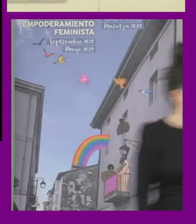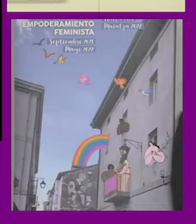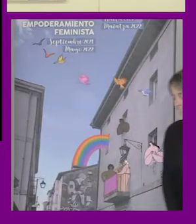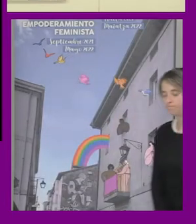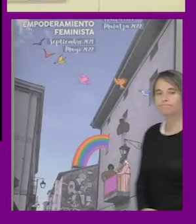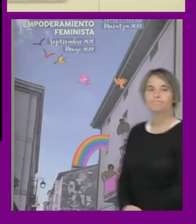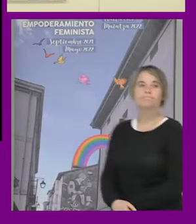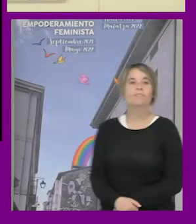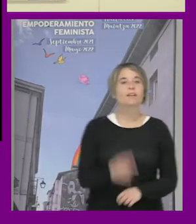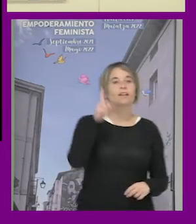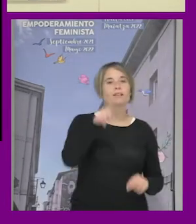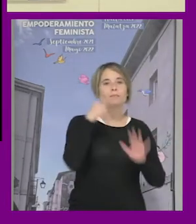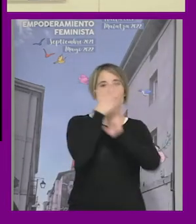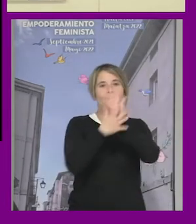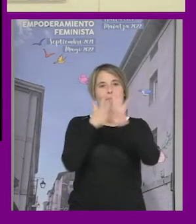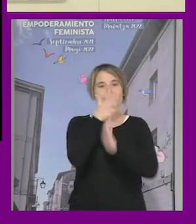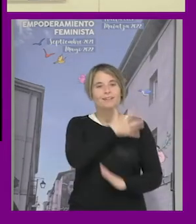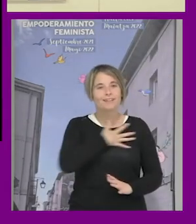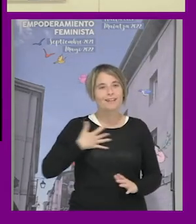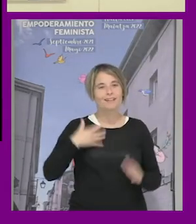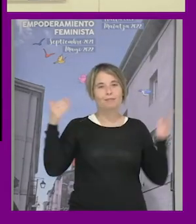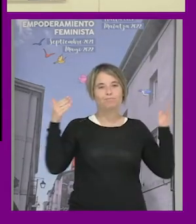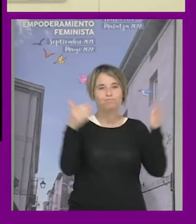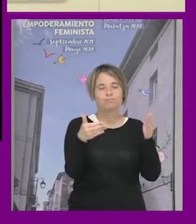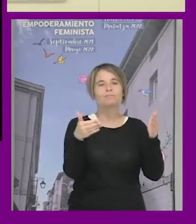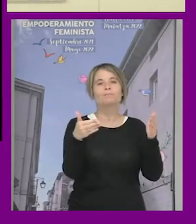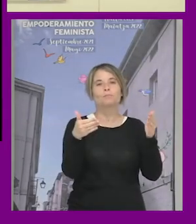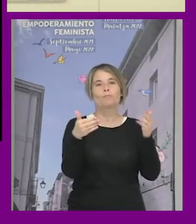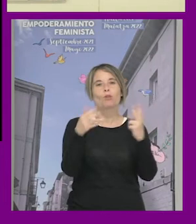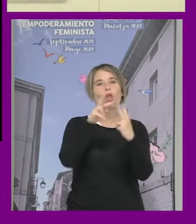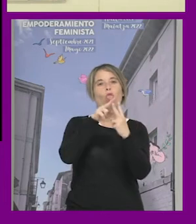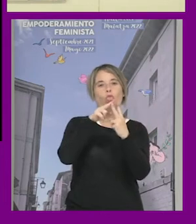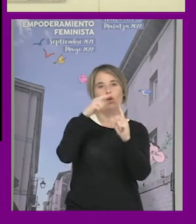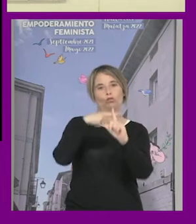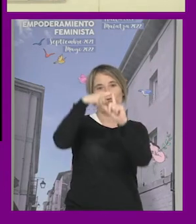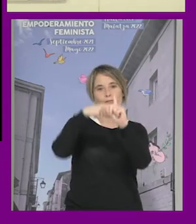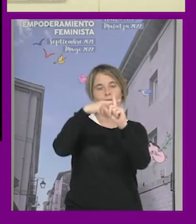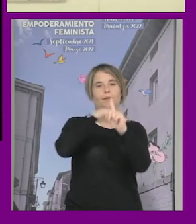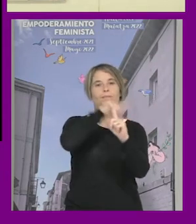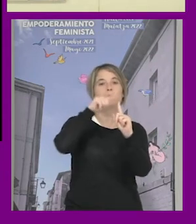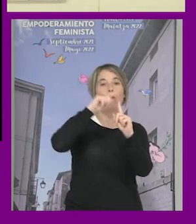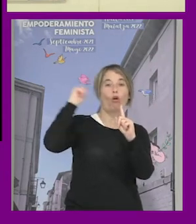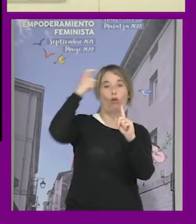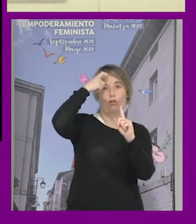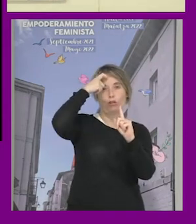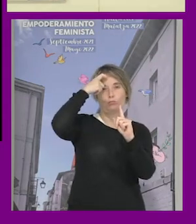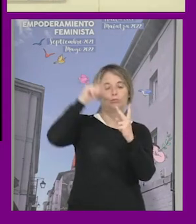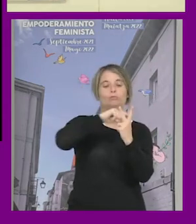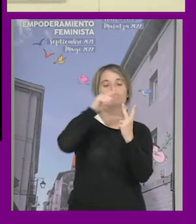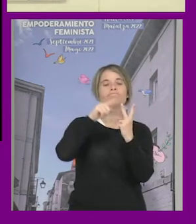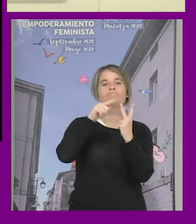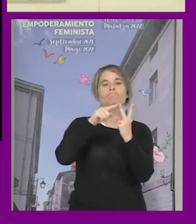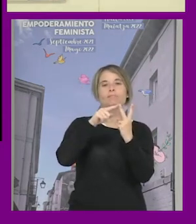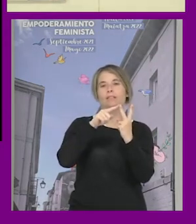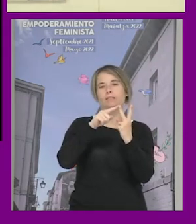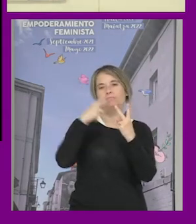quería abordar esta cuestión desde dos niveles en primer lugar el nivel conceptual y después el nivel más